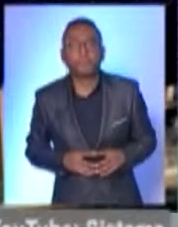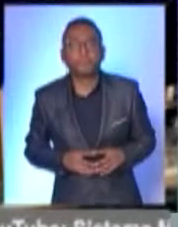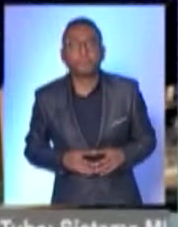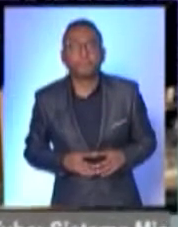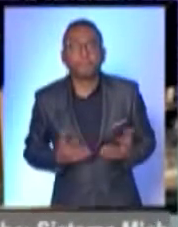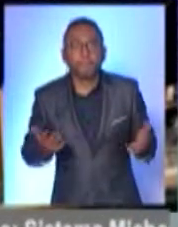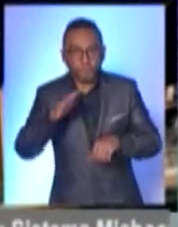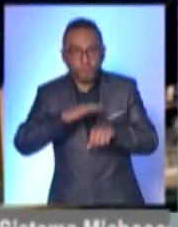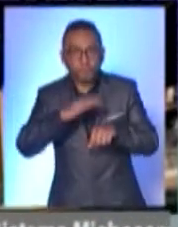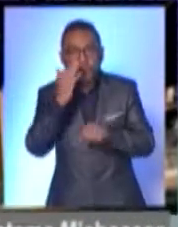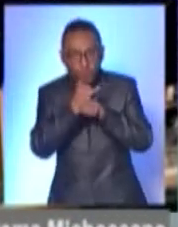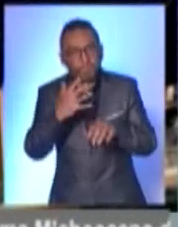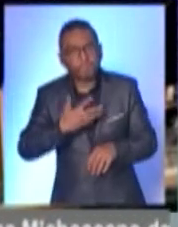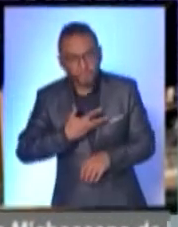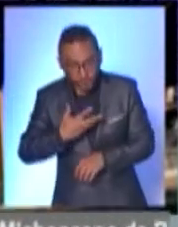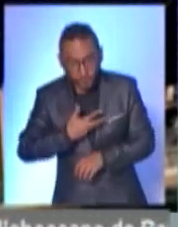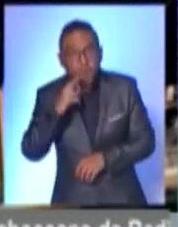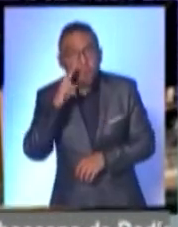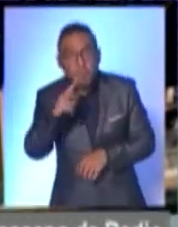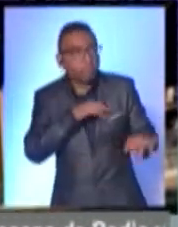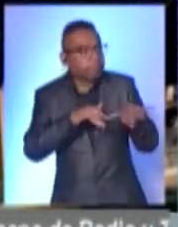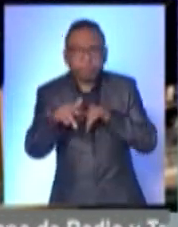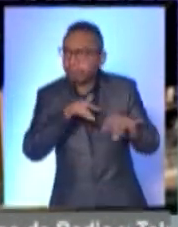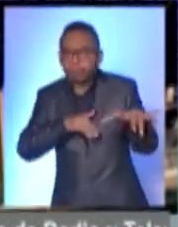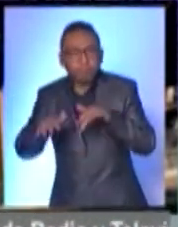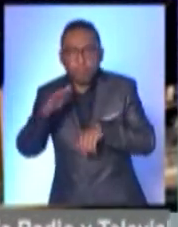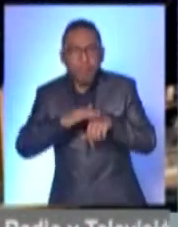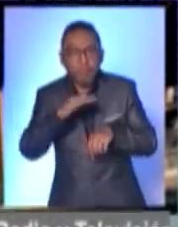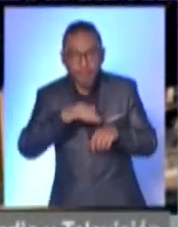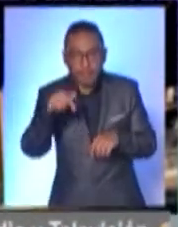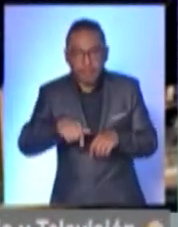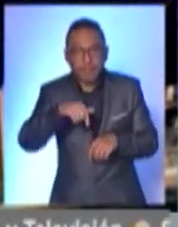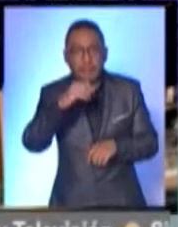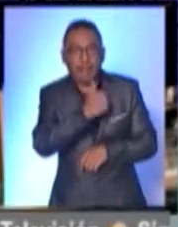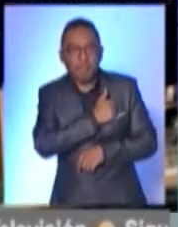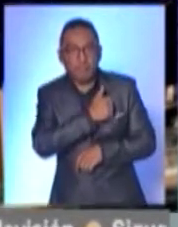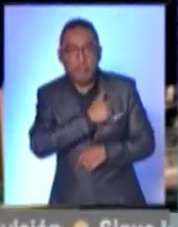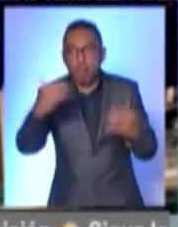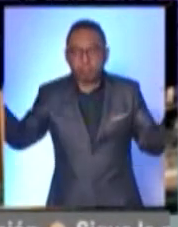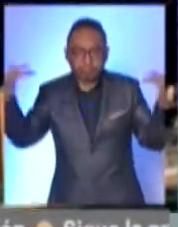Tenemos más información. Aumenta la movilidad desde y hacia la capital de Michoacán. Aquí los detalles.